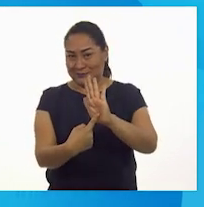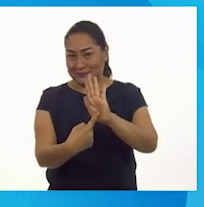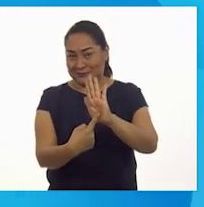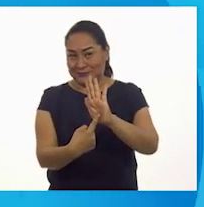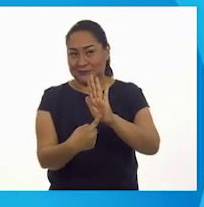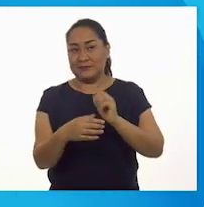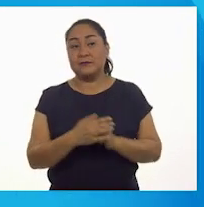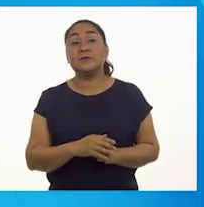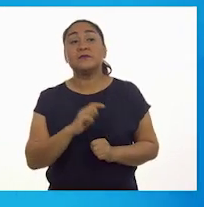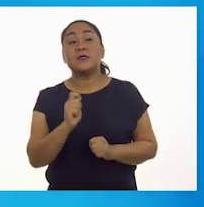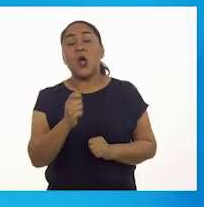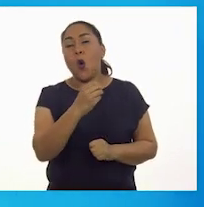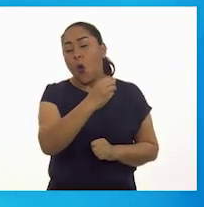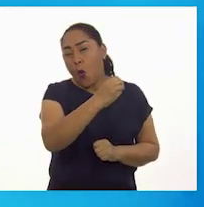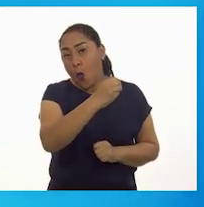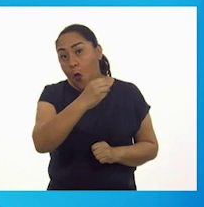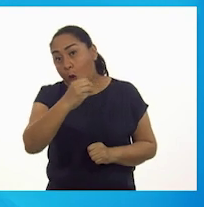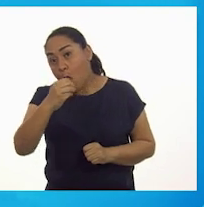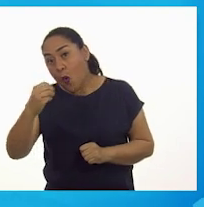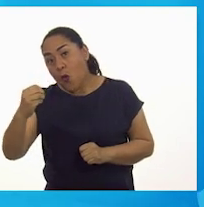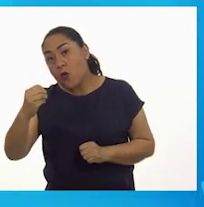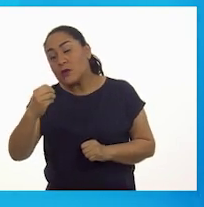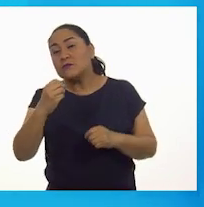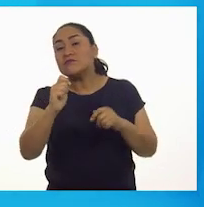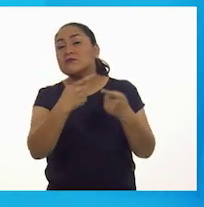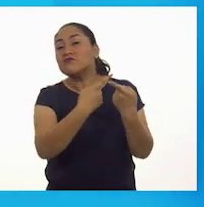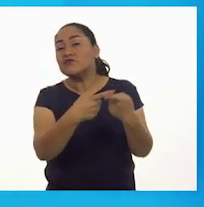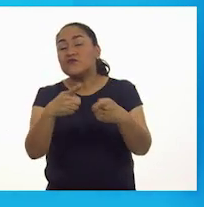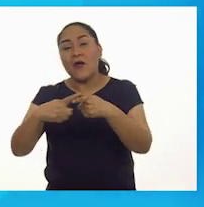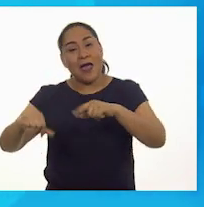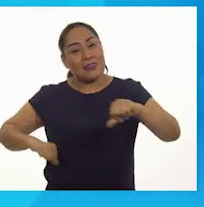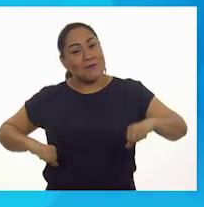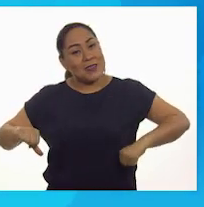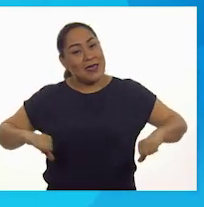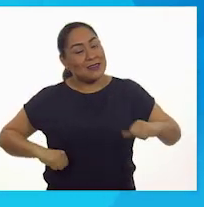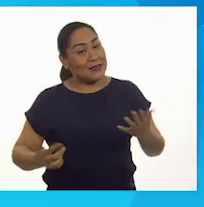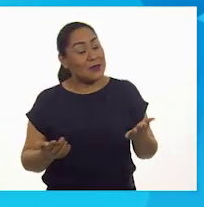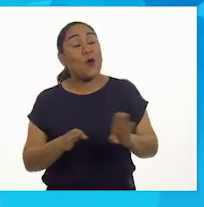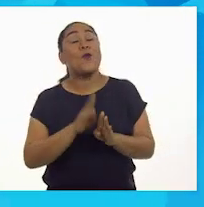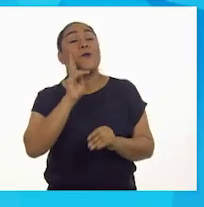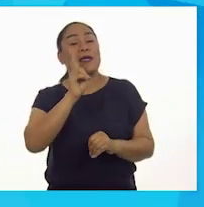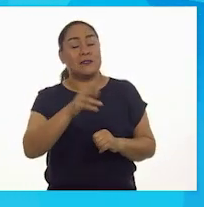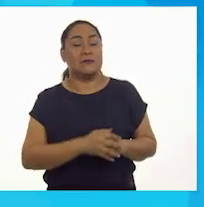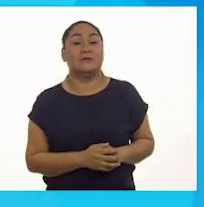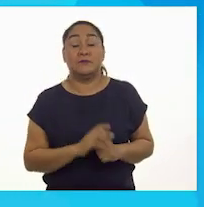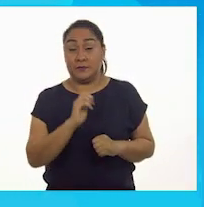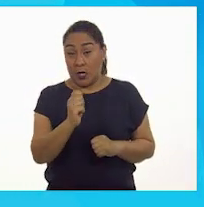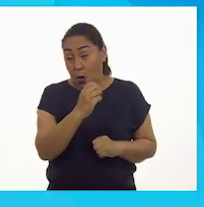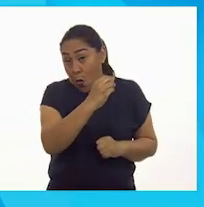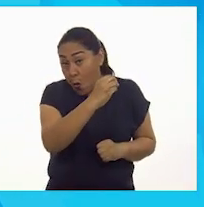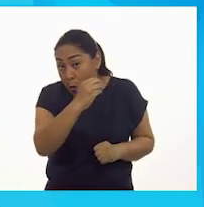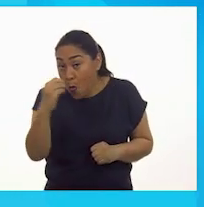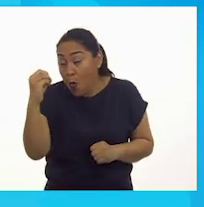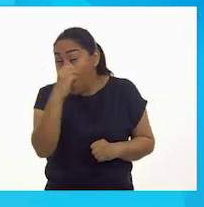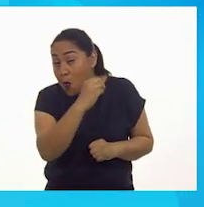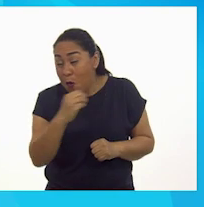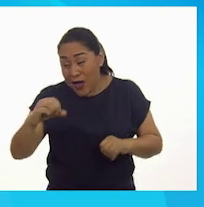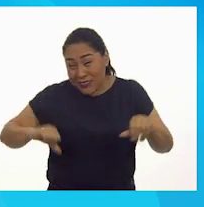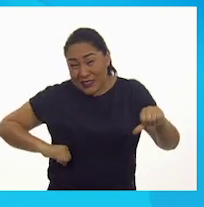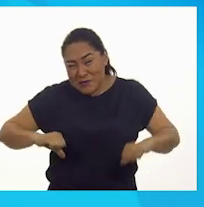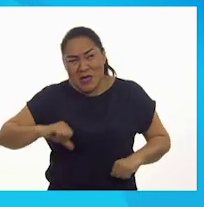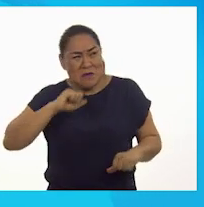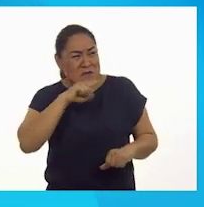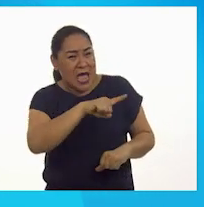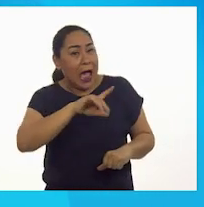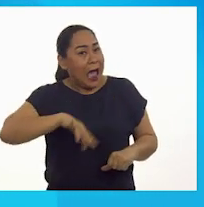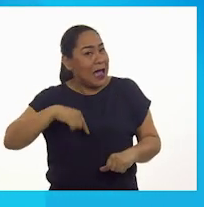El orden de las actividades. ¿Qué tal? El orden de las actividades es lo mismo que acabamos de comentar.